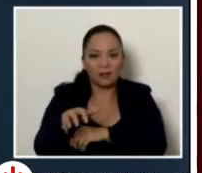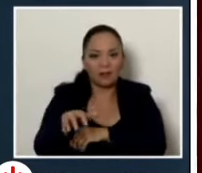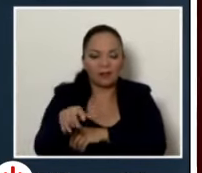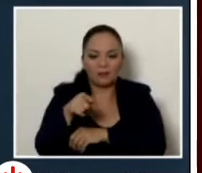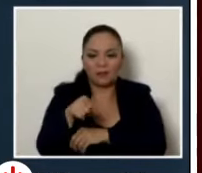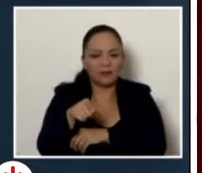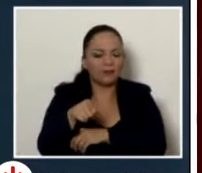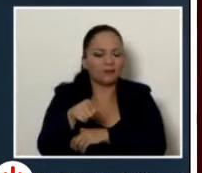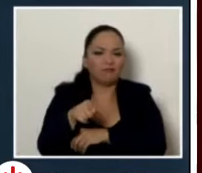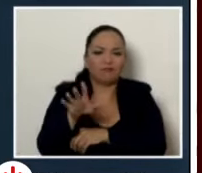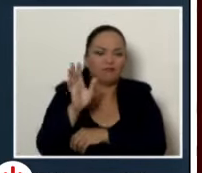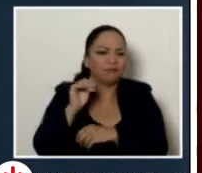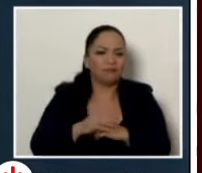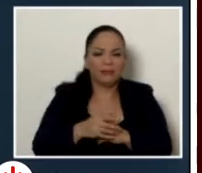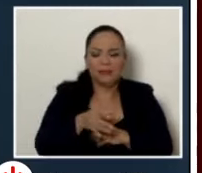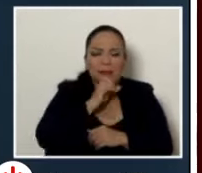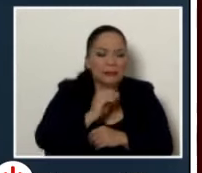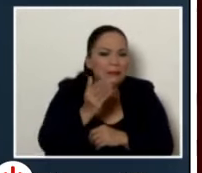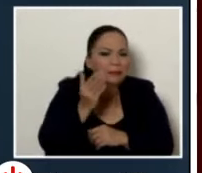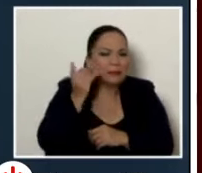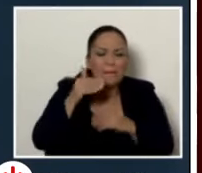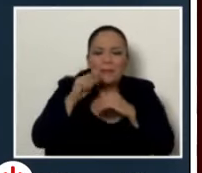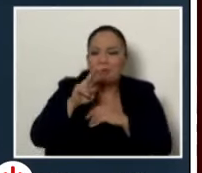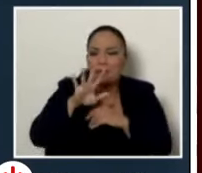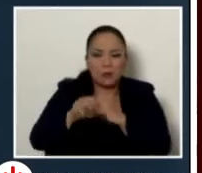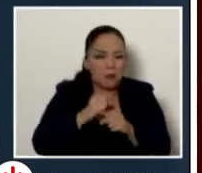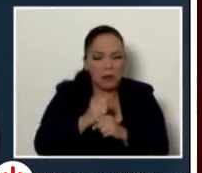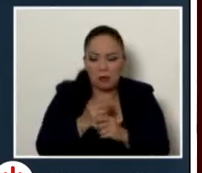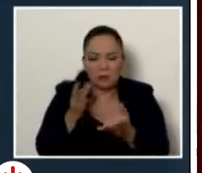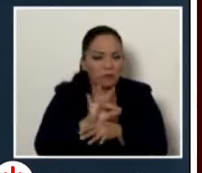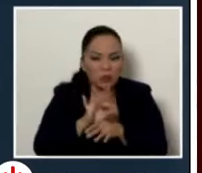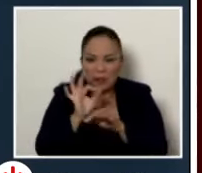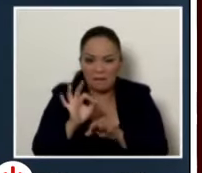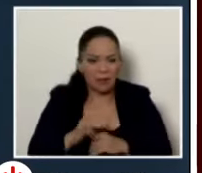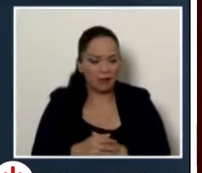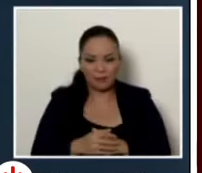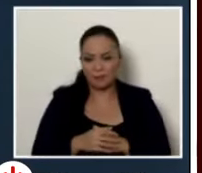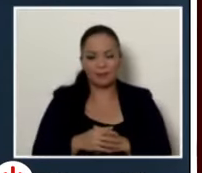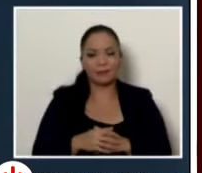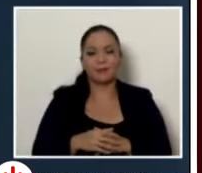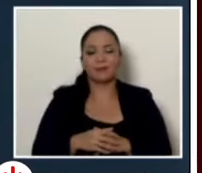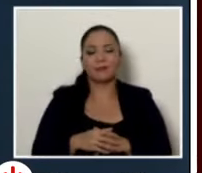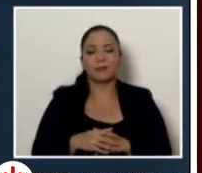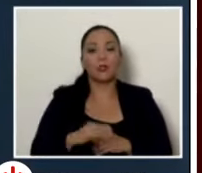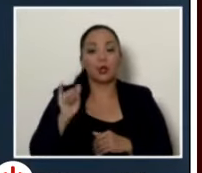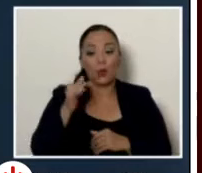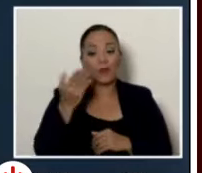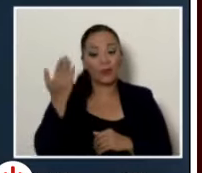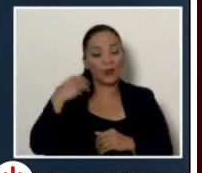súper arcaico tiene más de 25 años las casetas que mencionó doña Laura